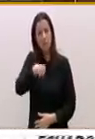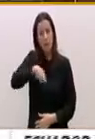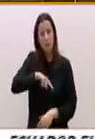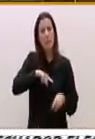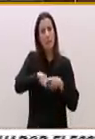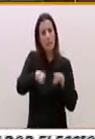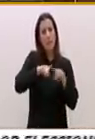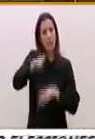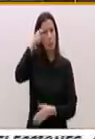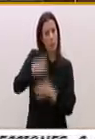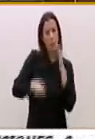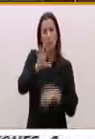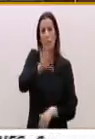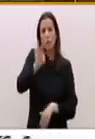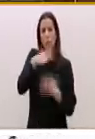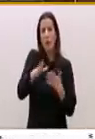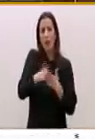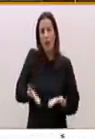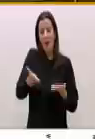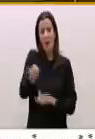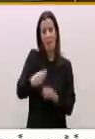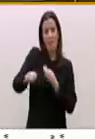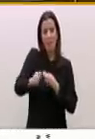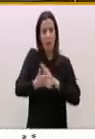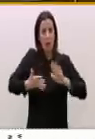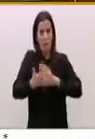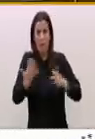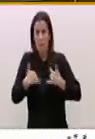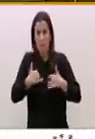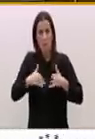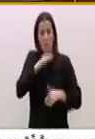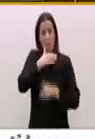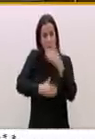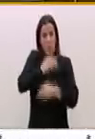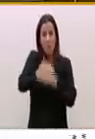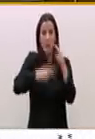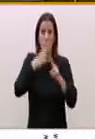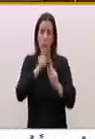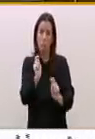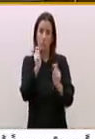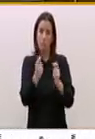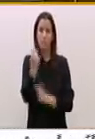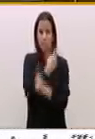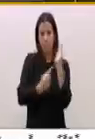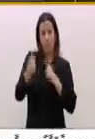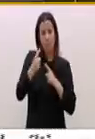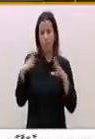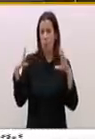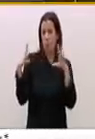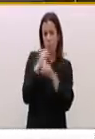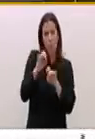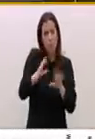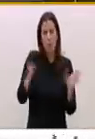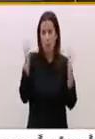decisión de ponerla en venta de modo apresurado bajo un proceso calificado por muchos de oscurantista y opaco.